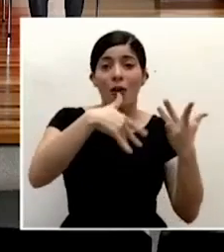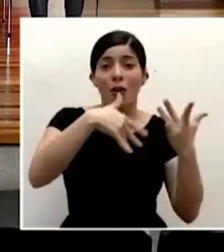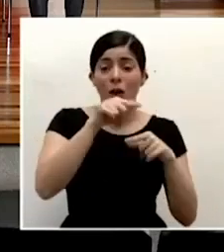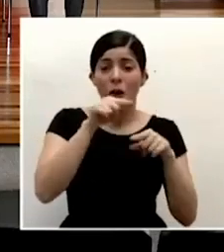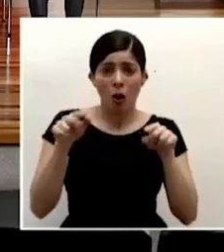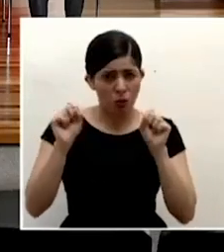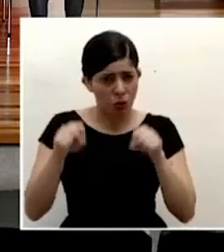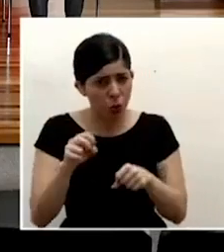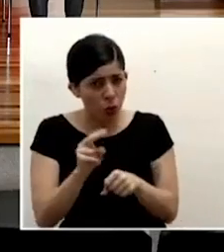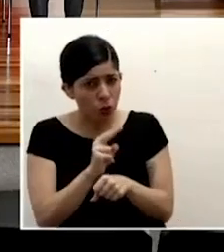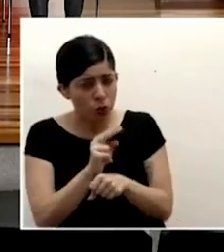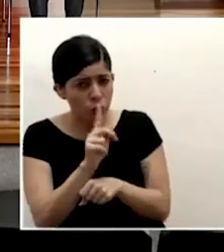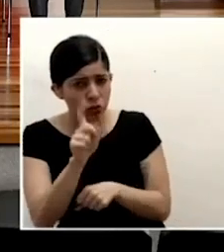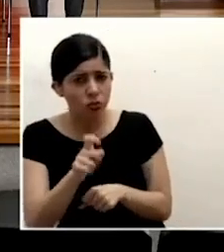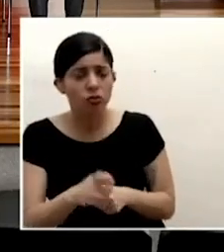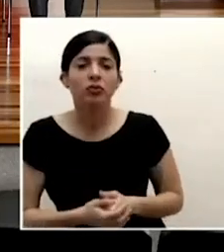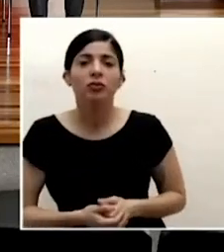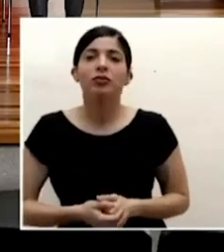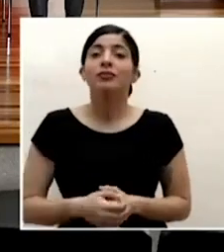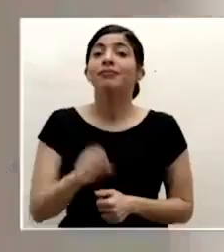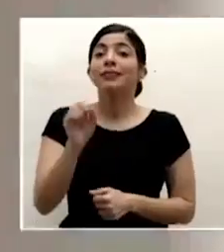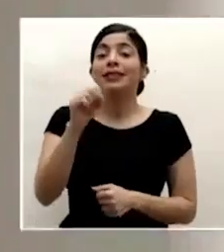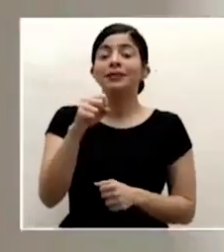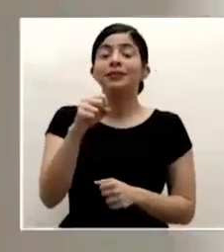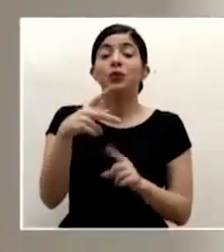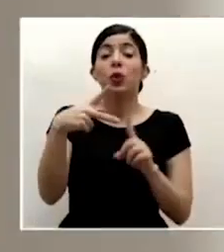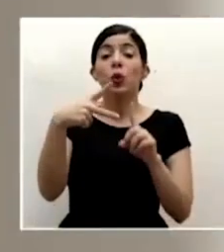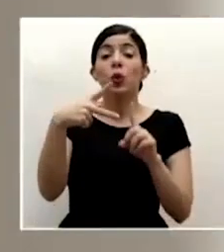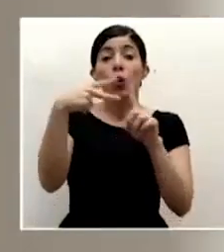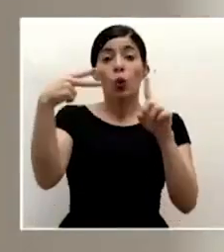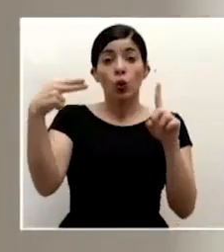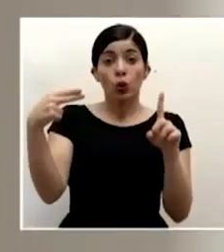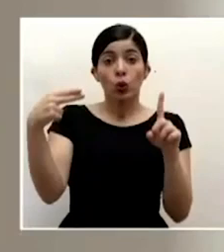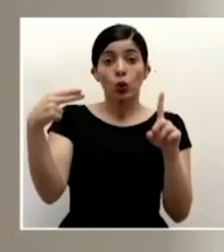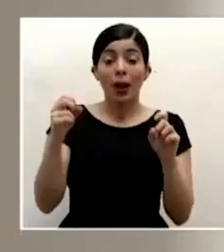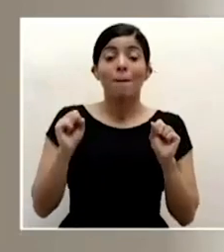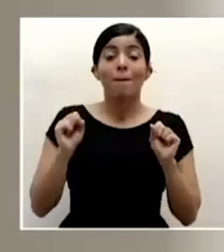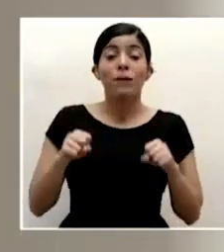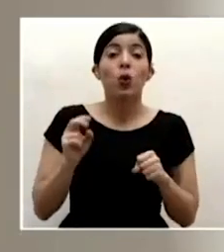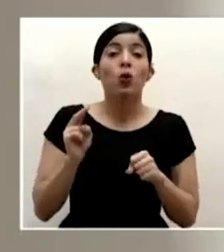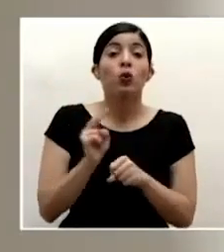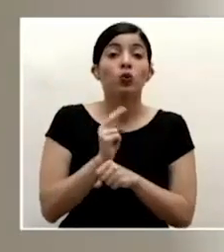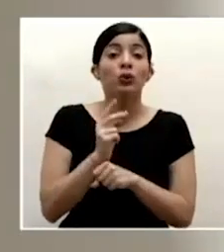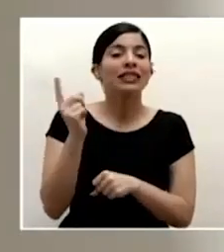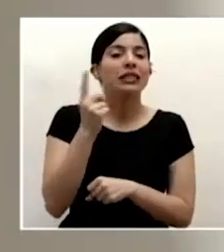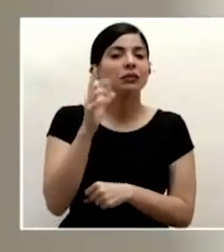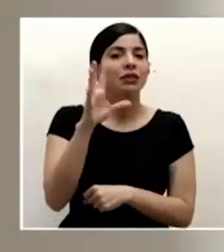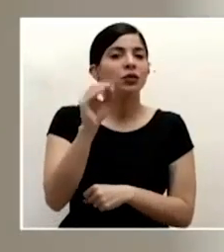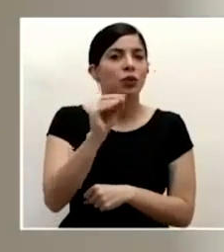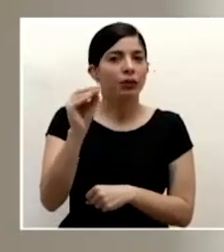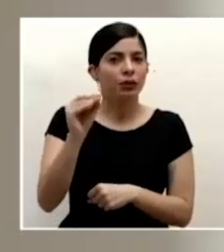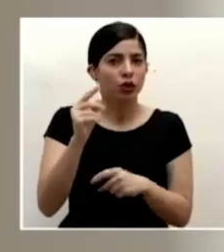si los hoteles lo que pueden usar siempre al 50 por ciento si pueden usar piscinas